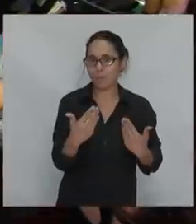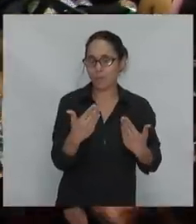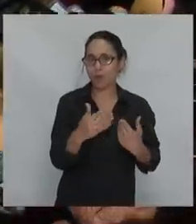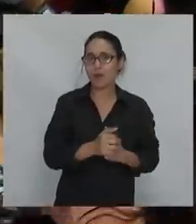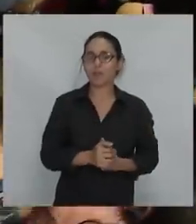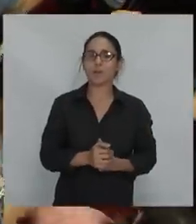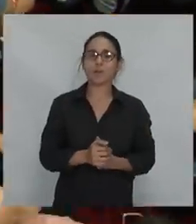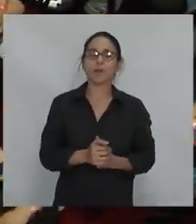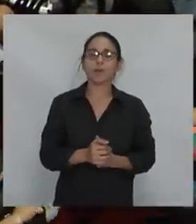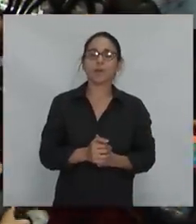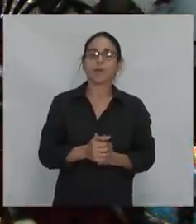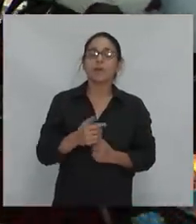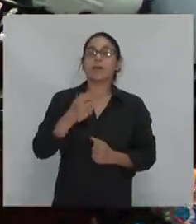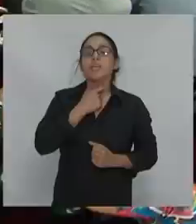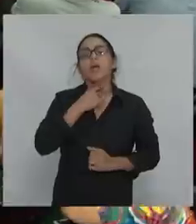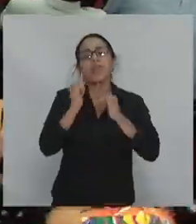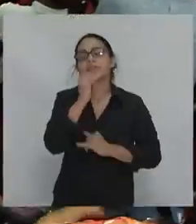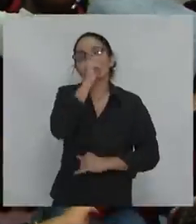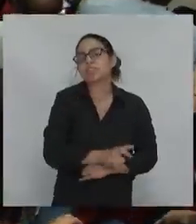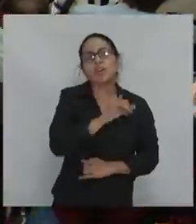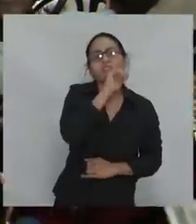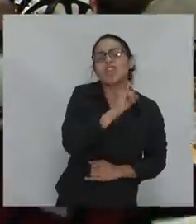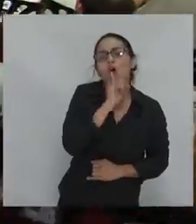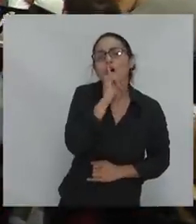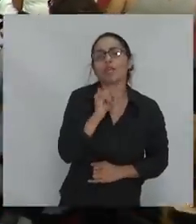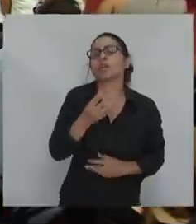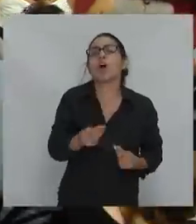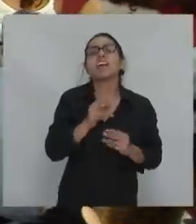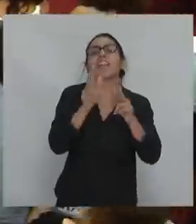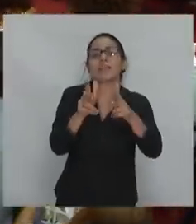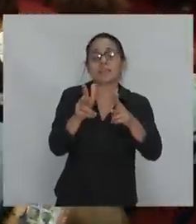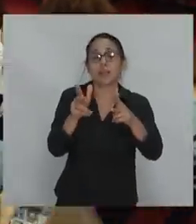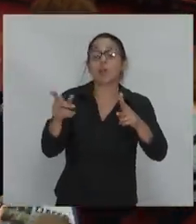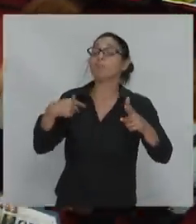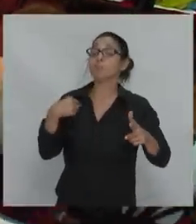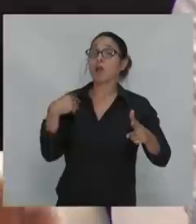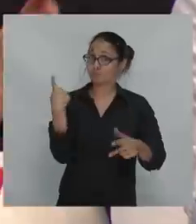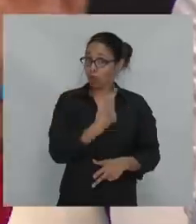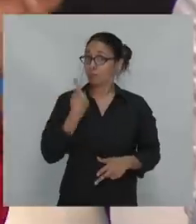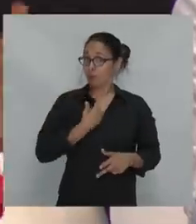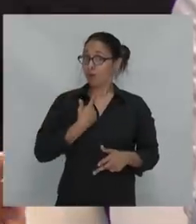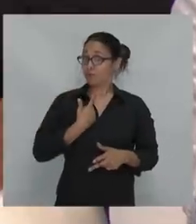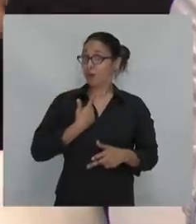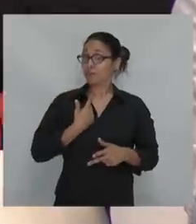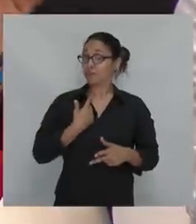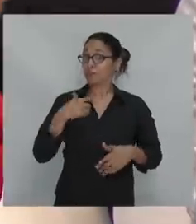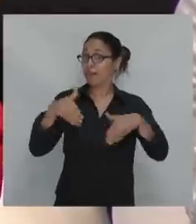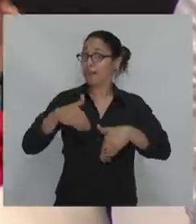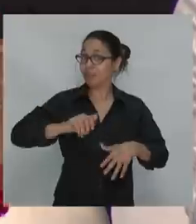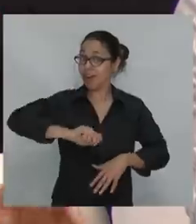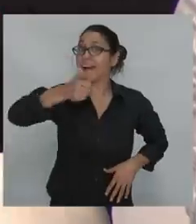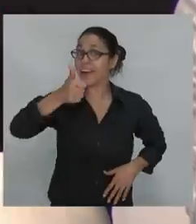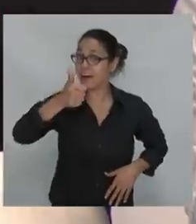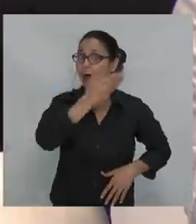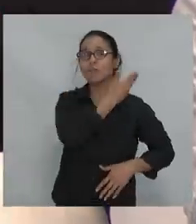obra de Bob Jessop, que es un teórico del Estado que dice que nosotros, cuando ganamos unas elecciones, ganamos el Gobierno, pero no